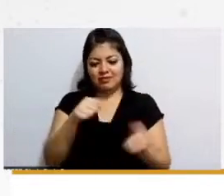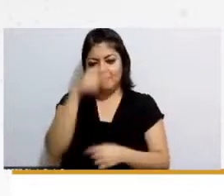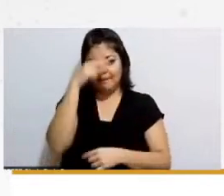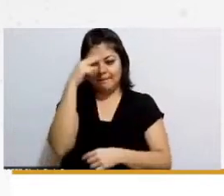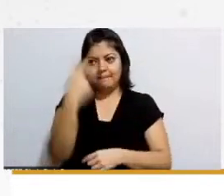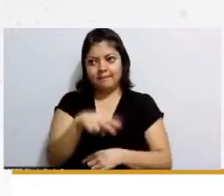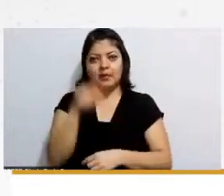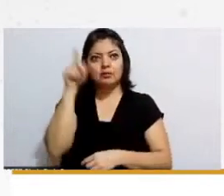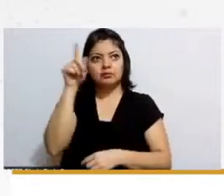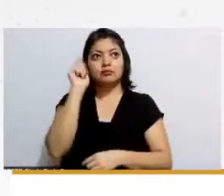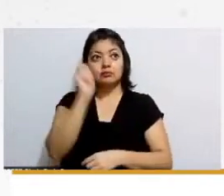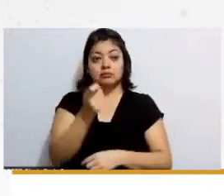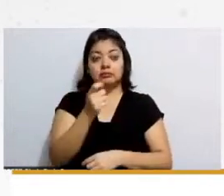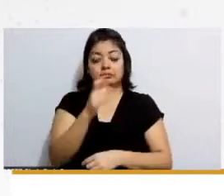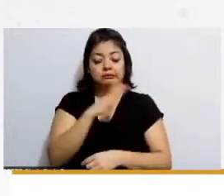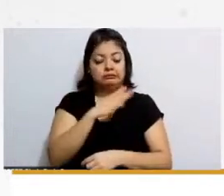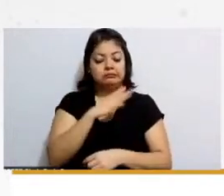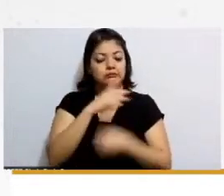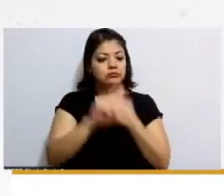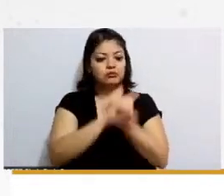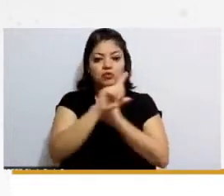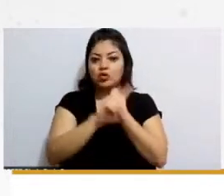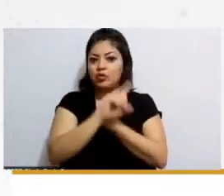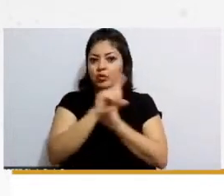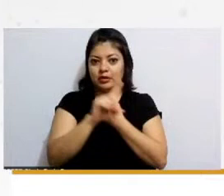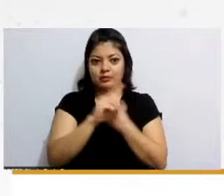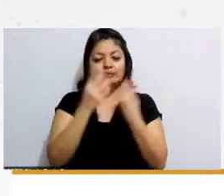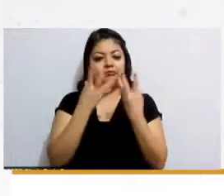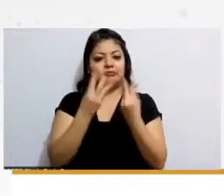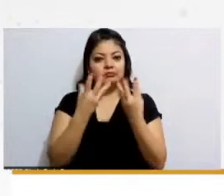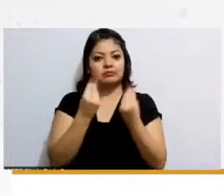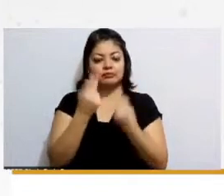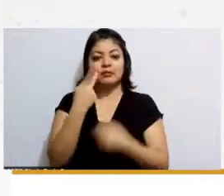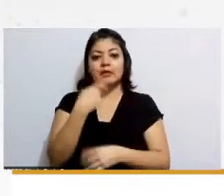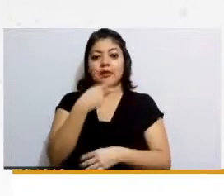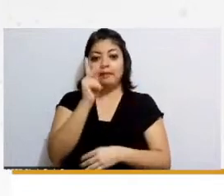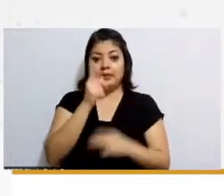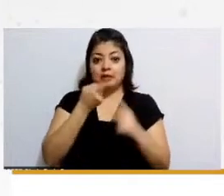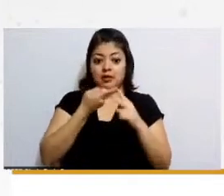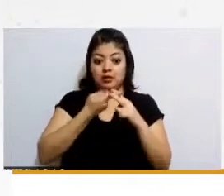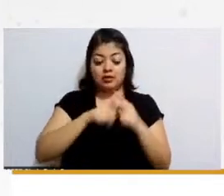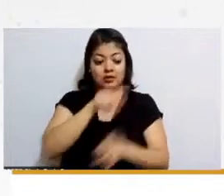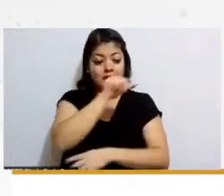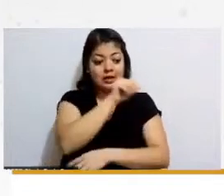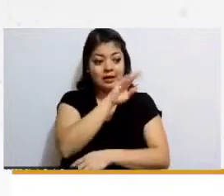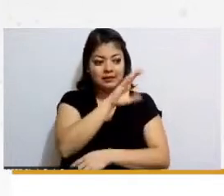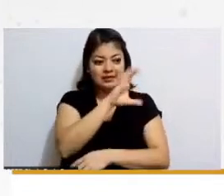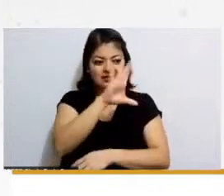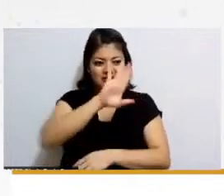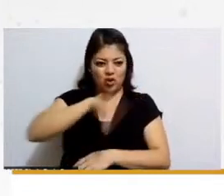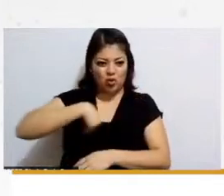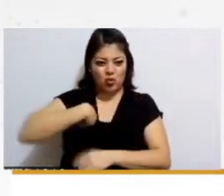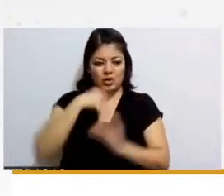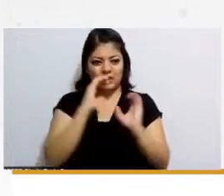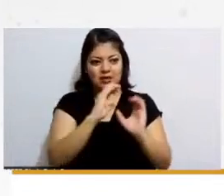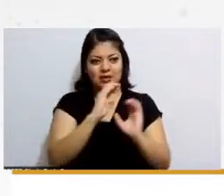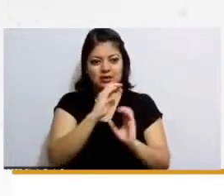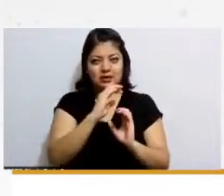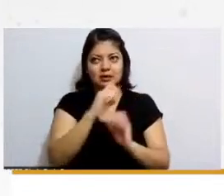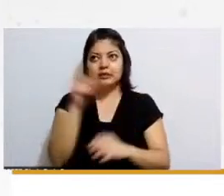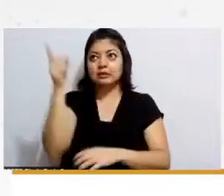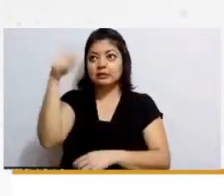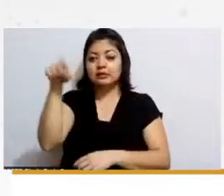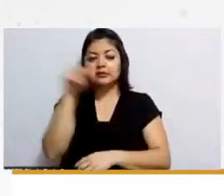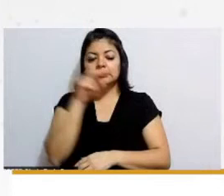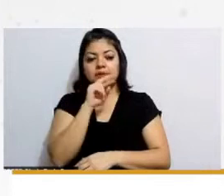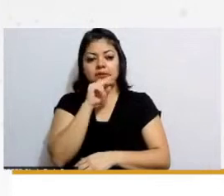un montón de problemas pero una de las cosas que reconocen es que a partir de ABC la preocupación por la seguridad de las guarderías si